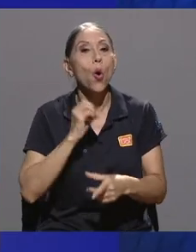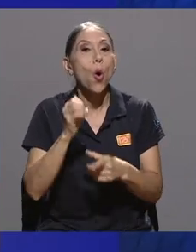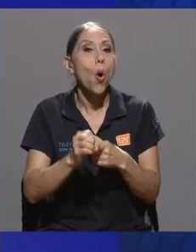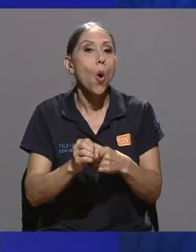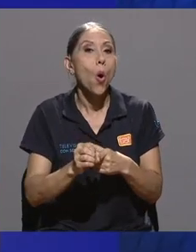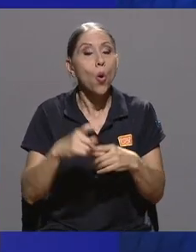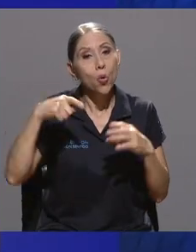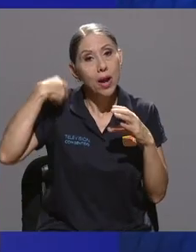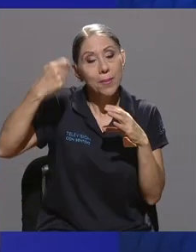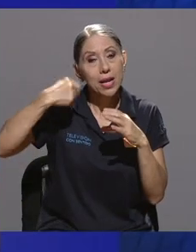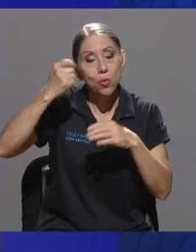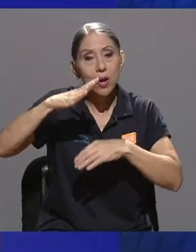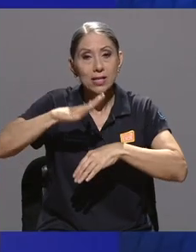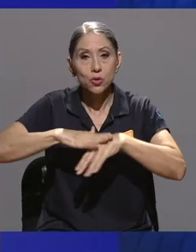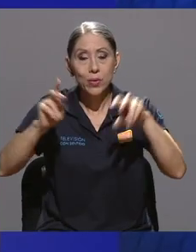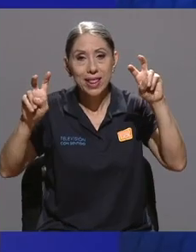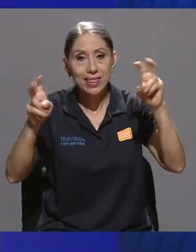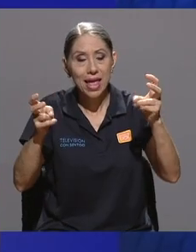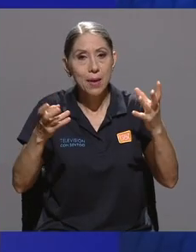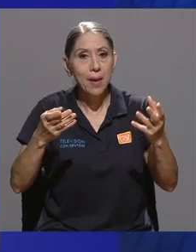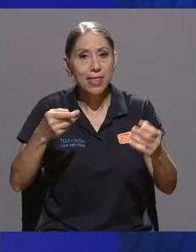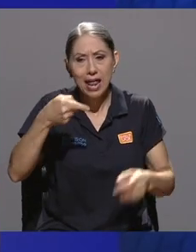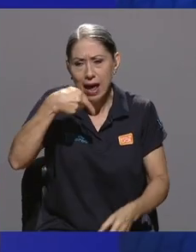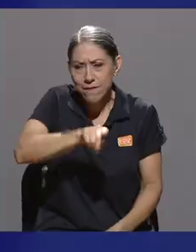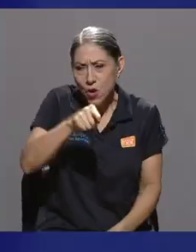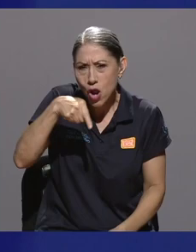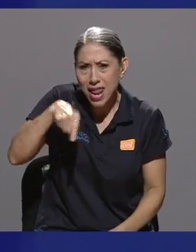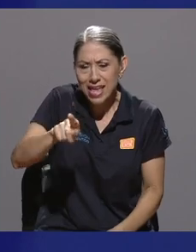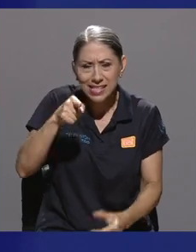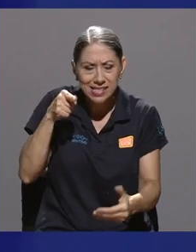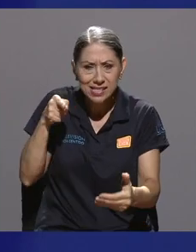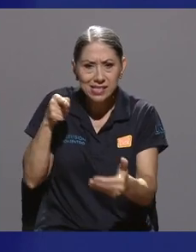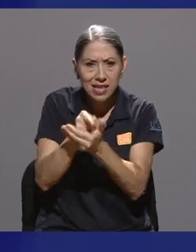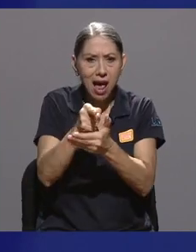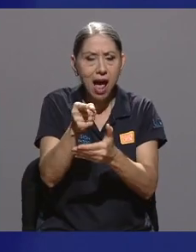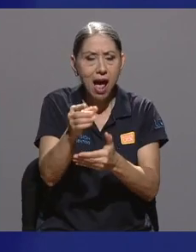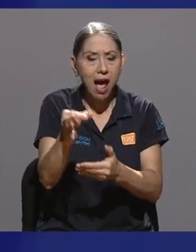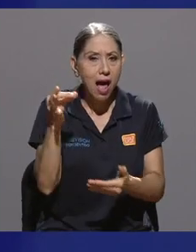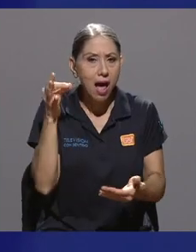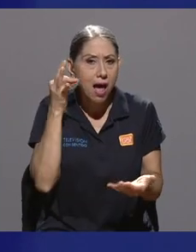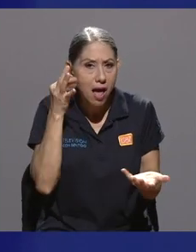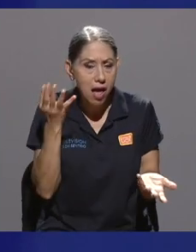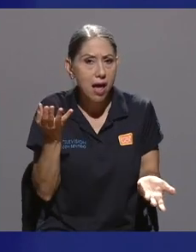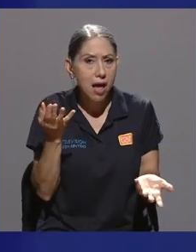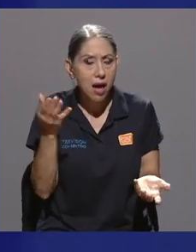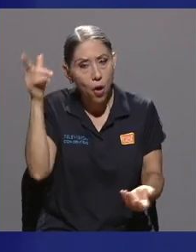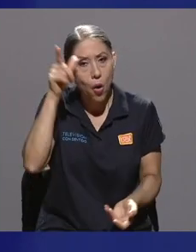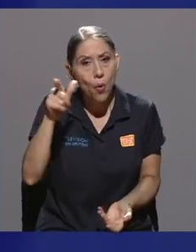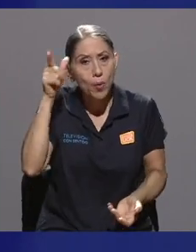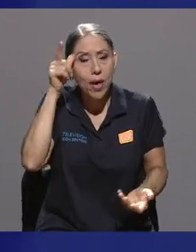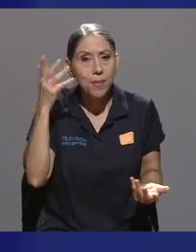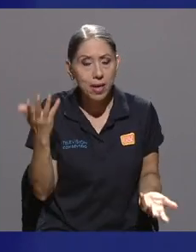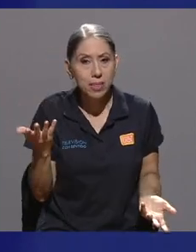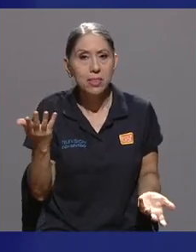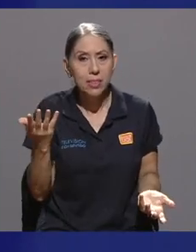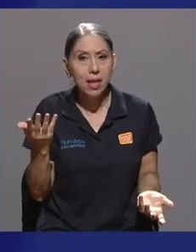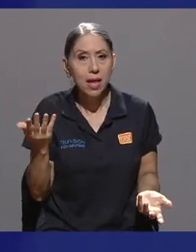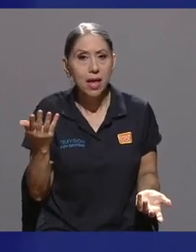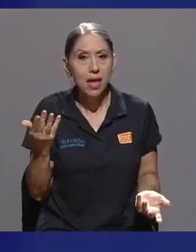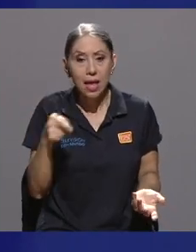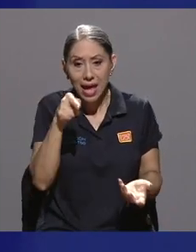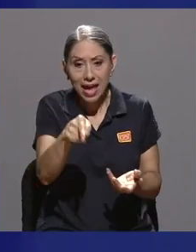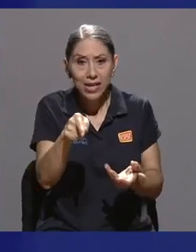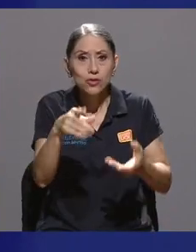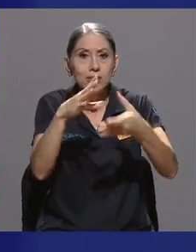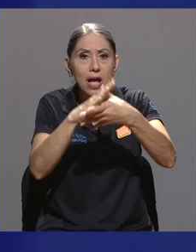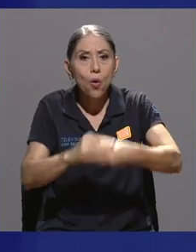película sobre el tema de la violencia, obviamente que van contadas